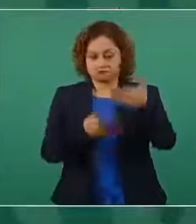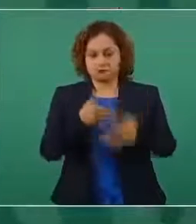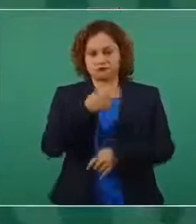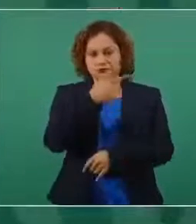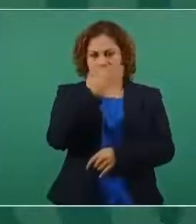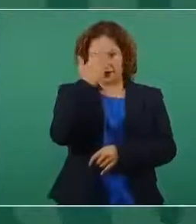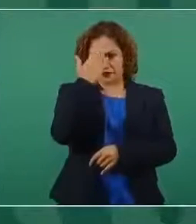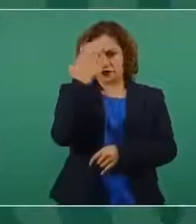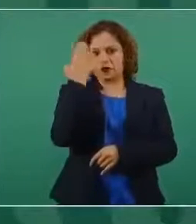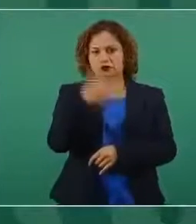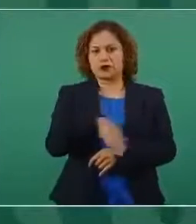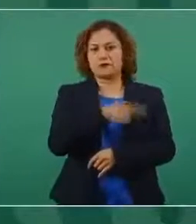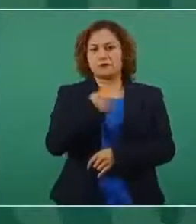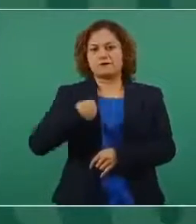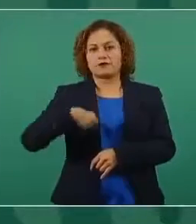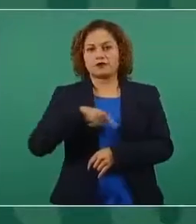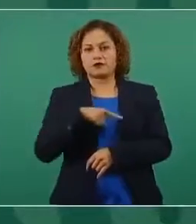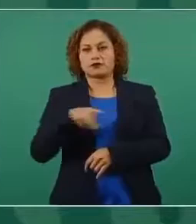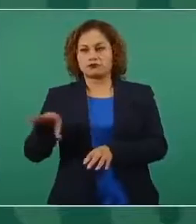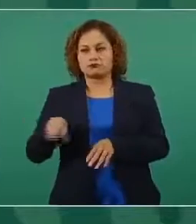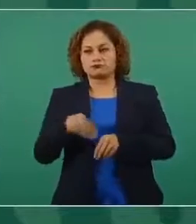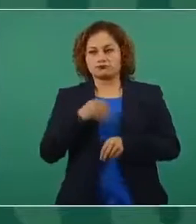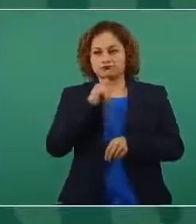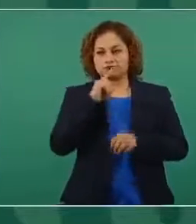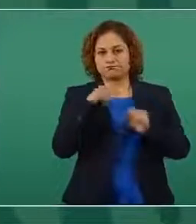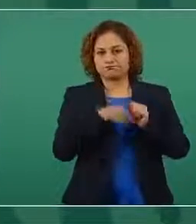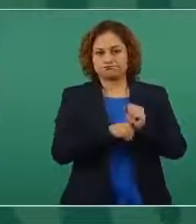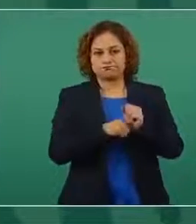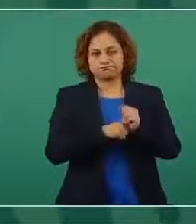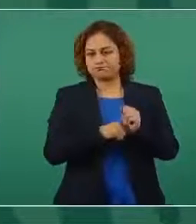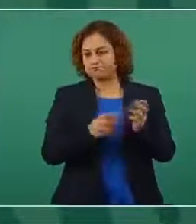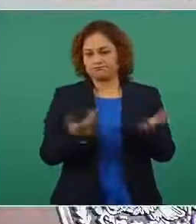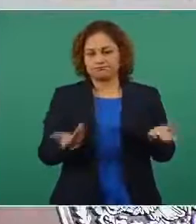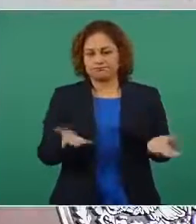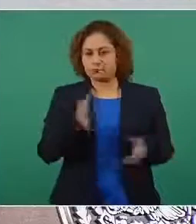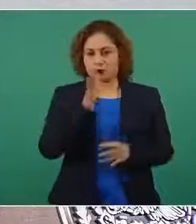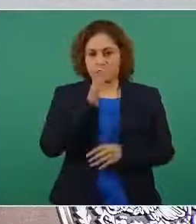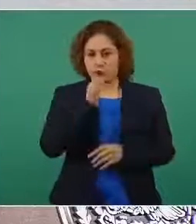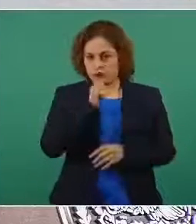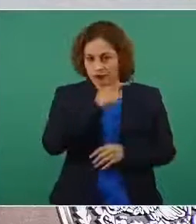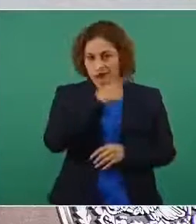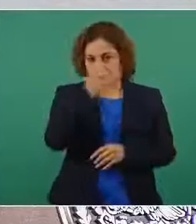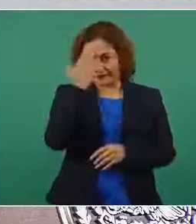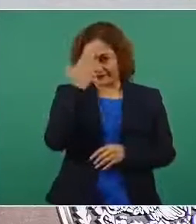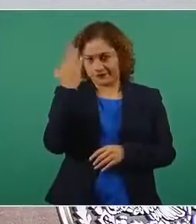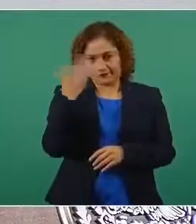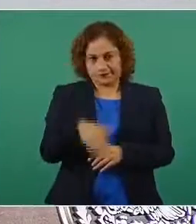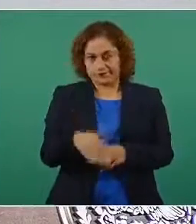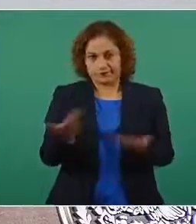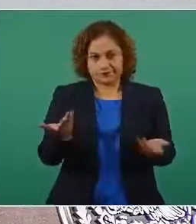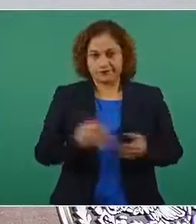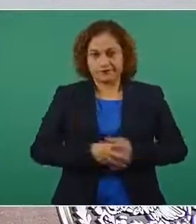guardar nada y es muy probable,